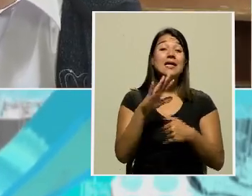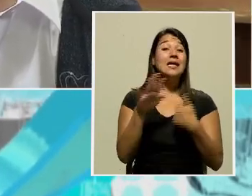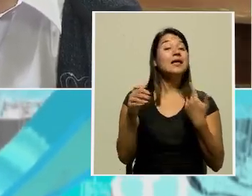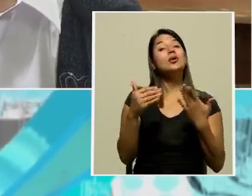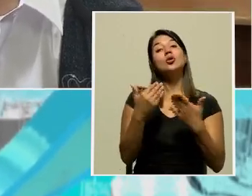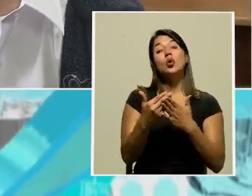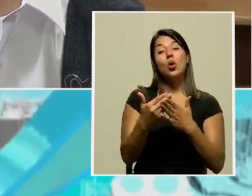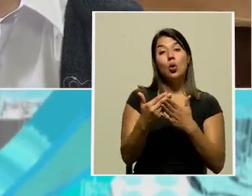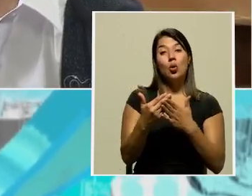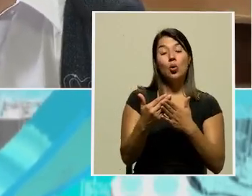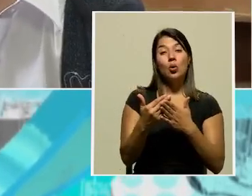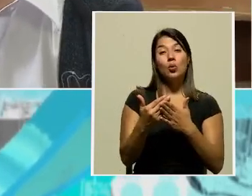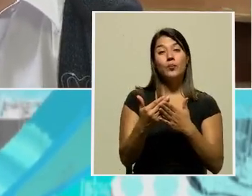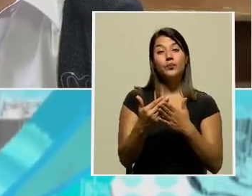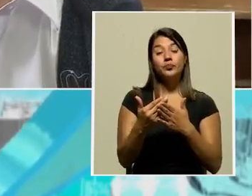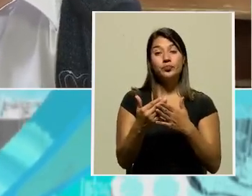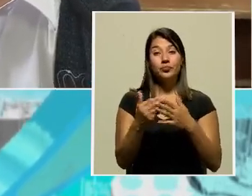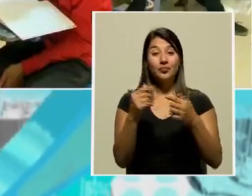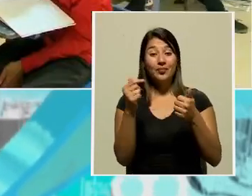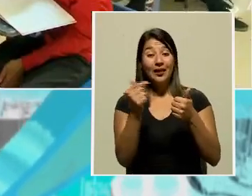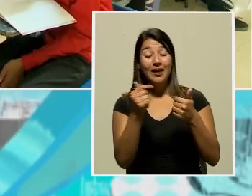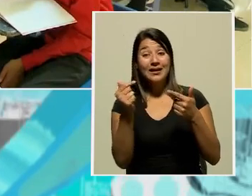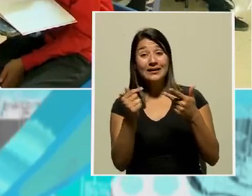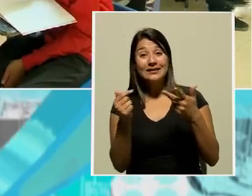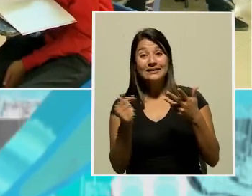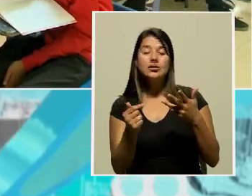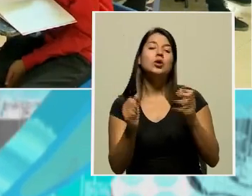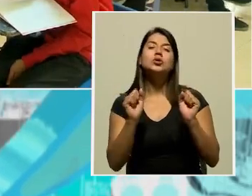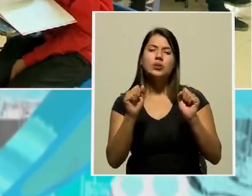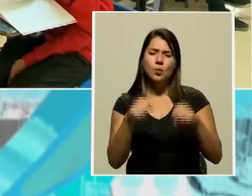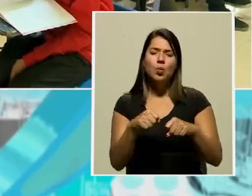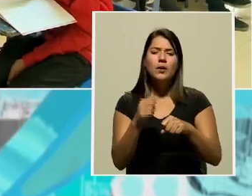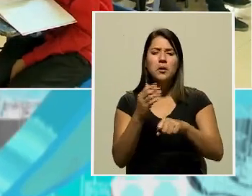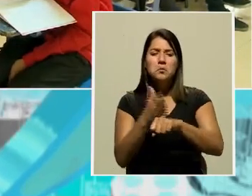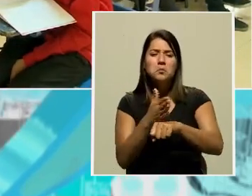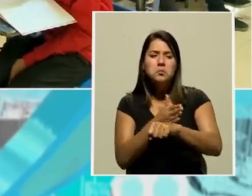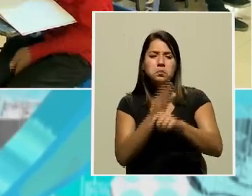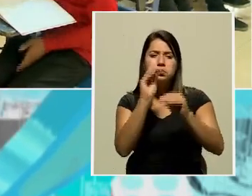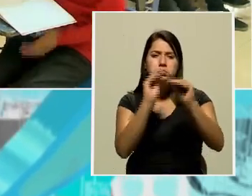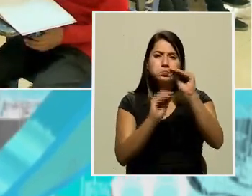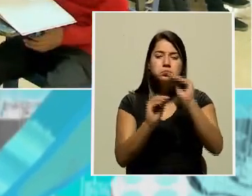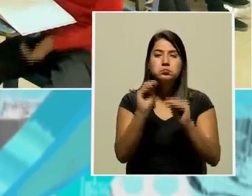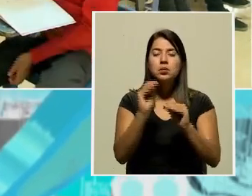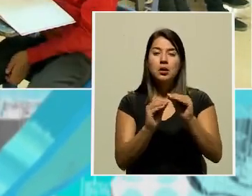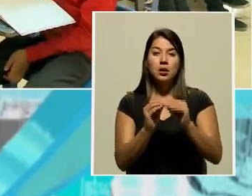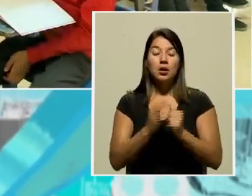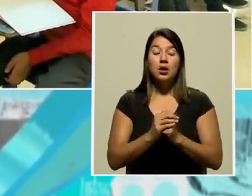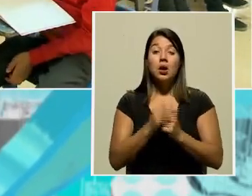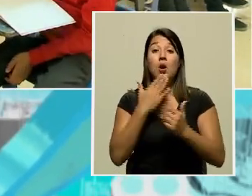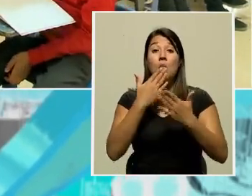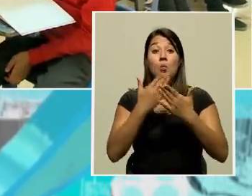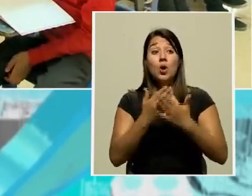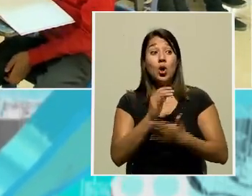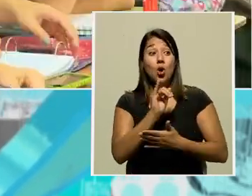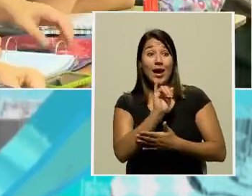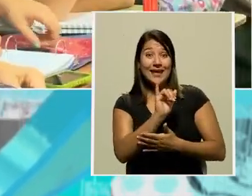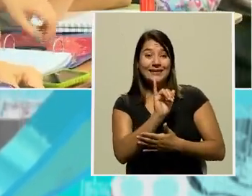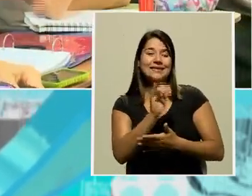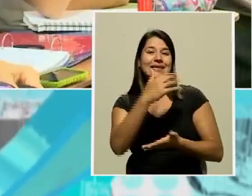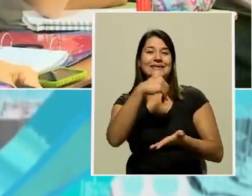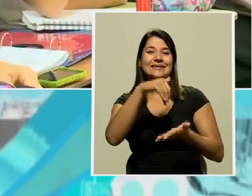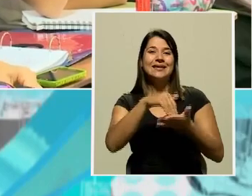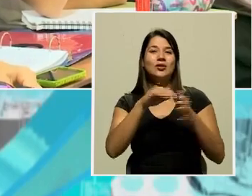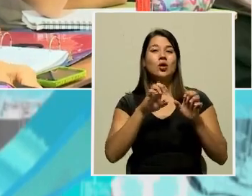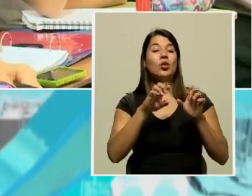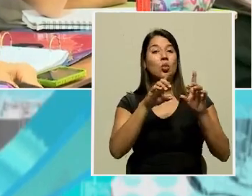estos elementos son un accionar que se puede ir depurando y corregir. Bueno, en el caso específico de este centro educativo, en donde ustedes